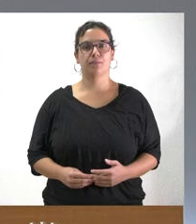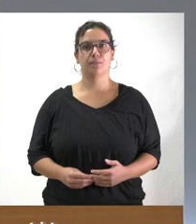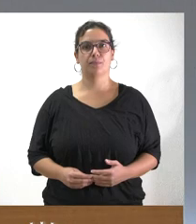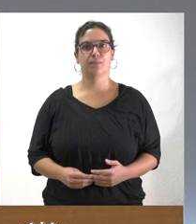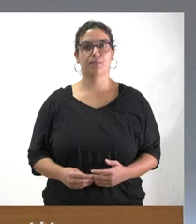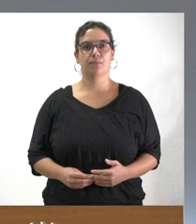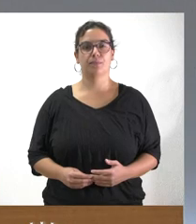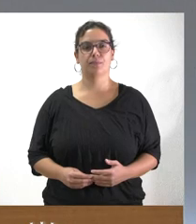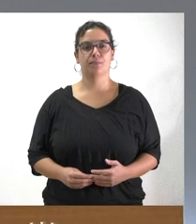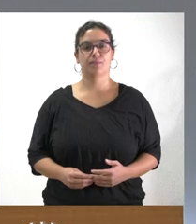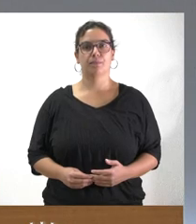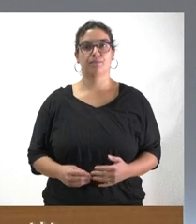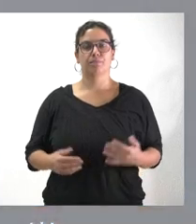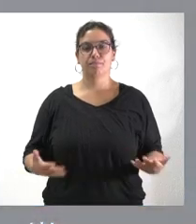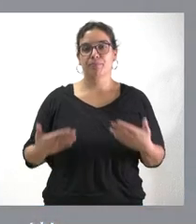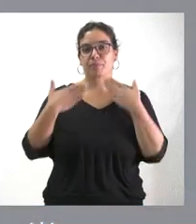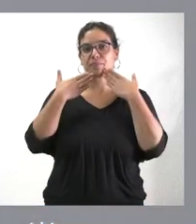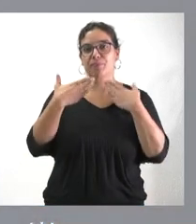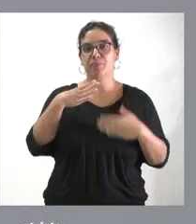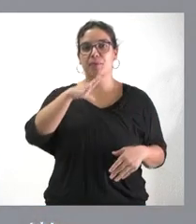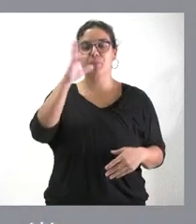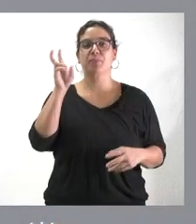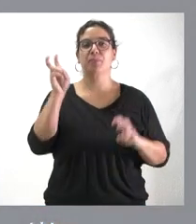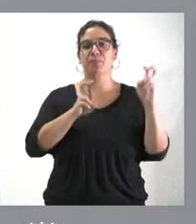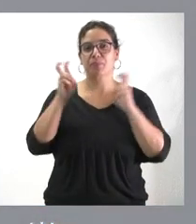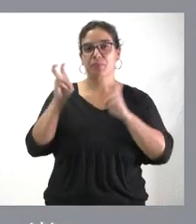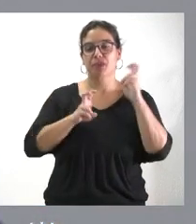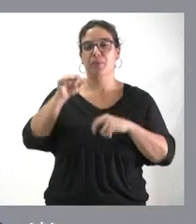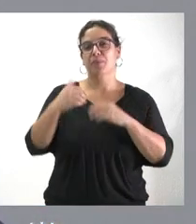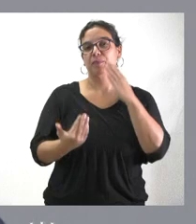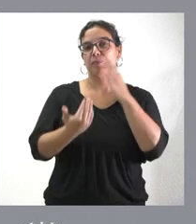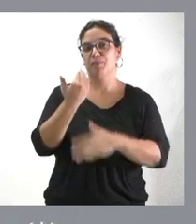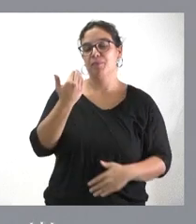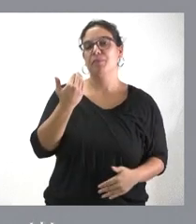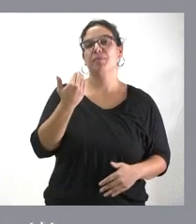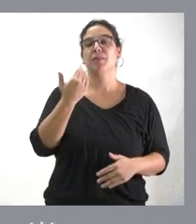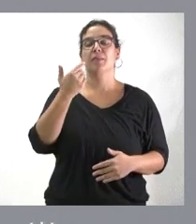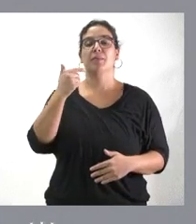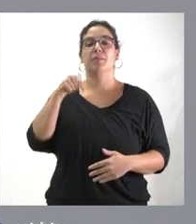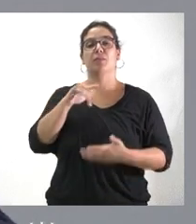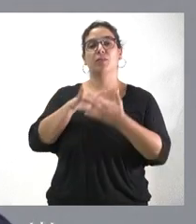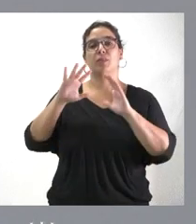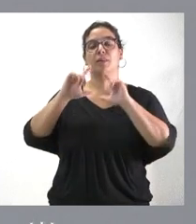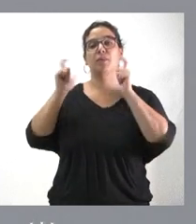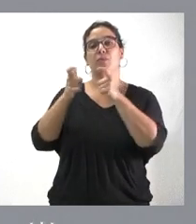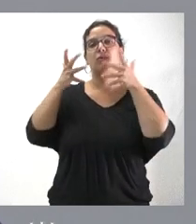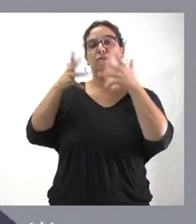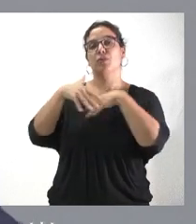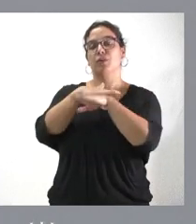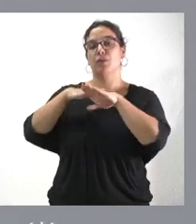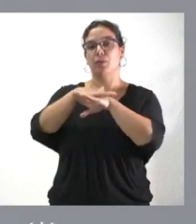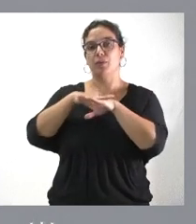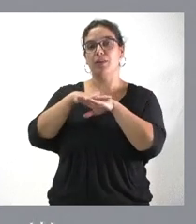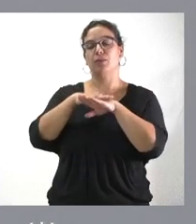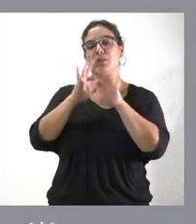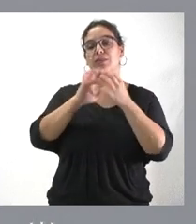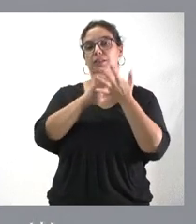Bueno, muchas gracias por su presencia hoy aquí esta mañana, en la que hemos tenido una reunión del Consejo de Gobierno de